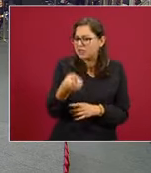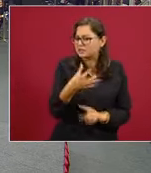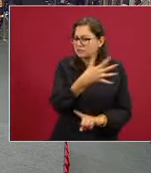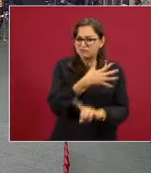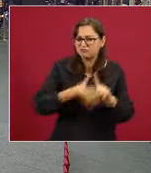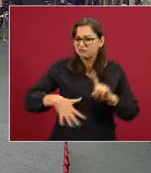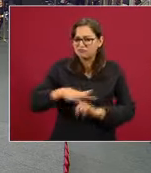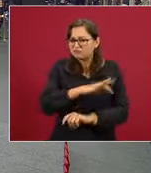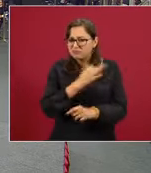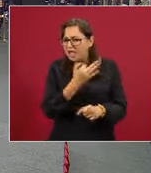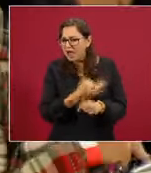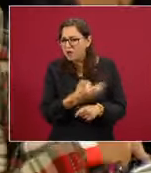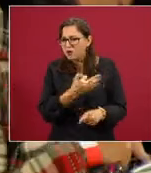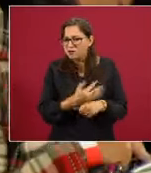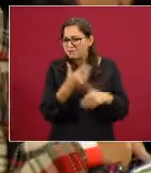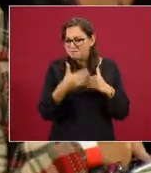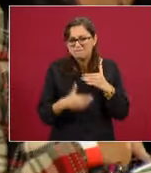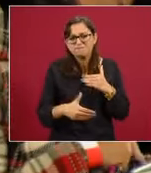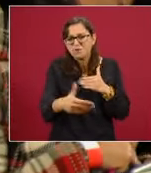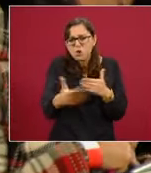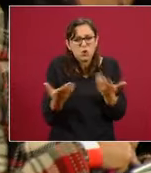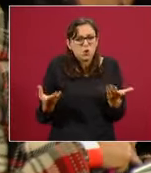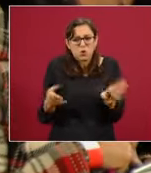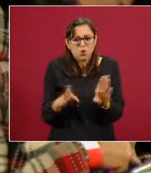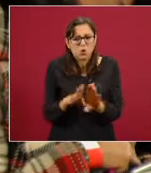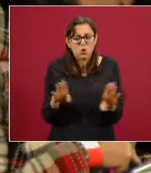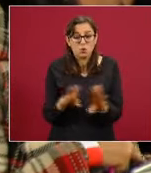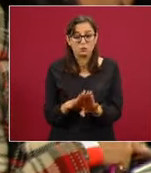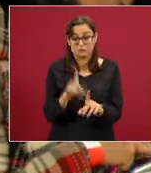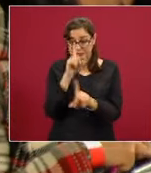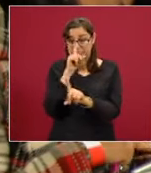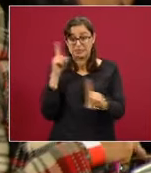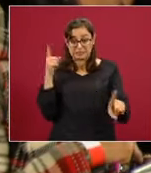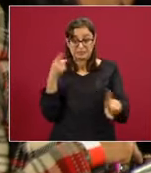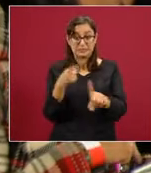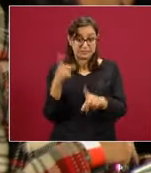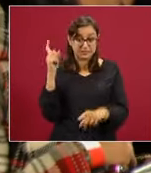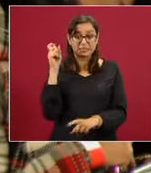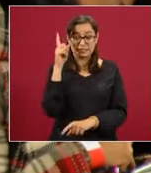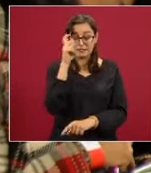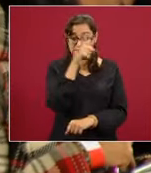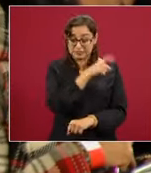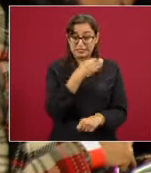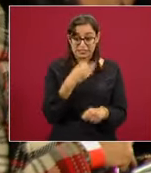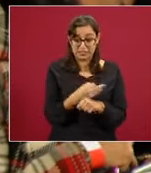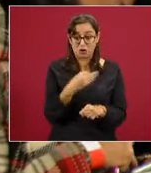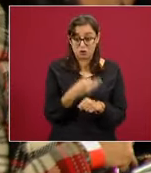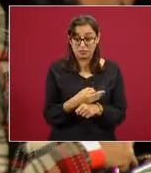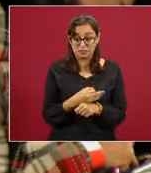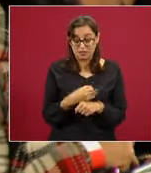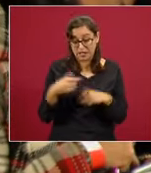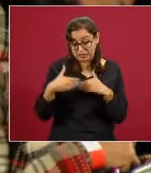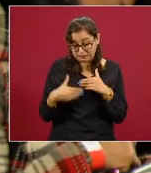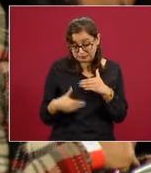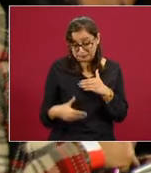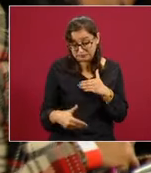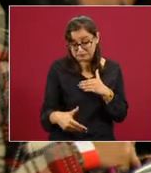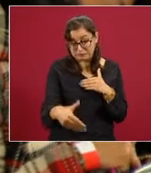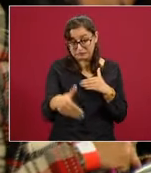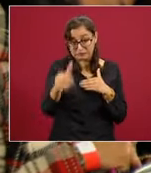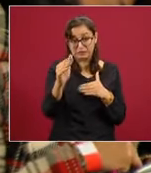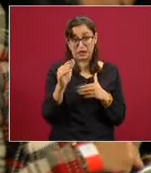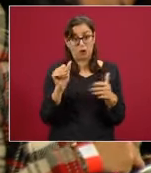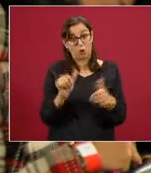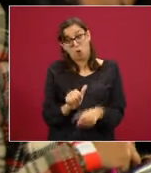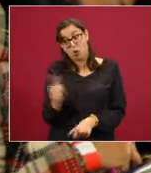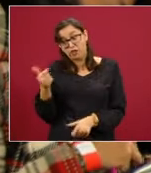para lo que viene, sobre todo considerando estos retos que vienen ahorita en el caso de la influenza y de todas